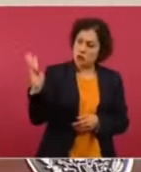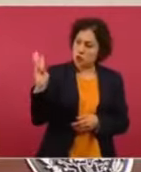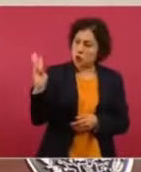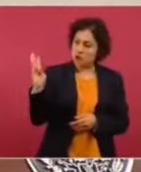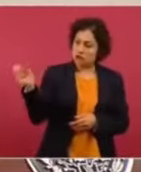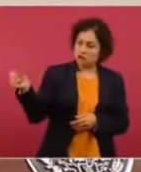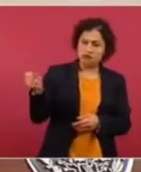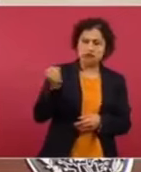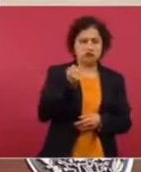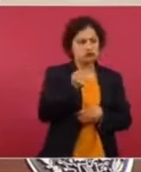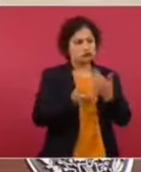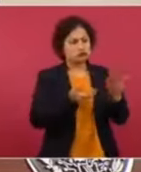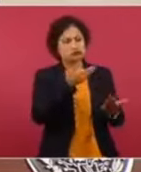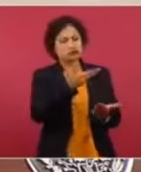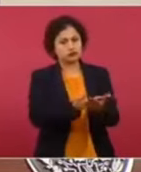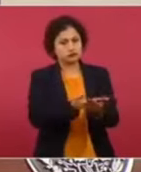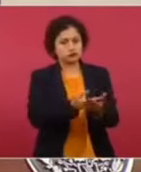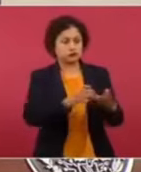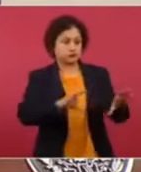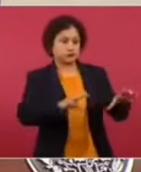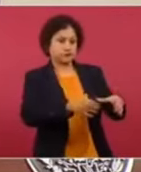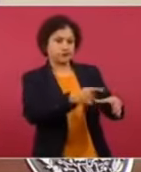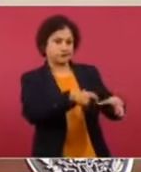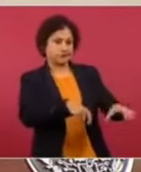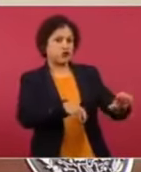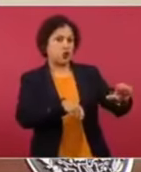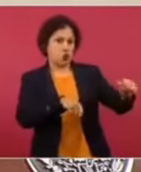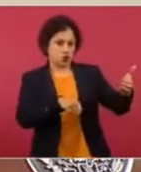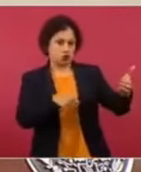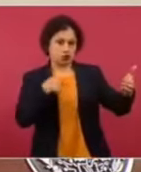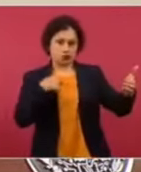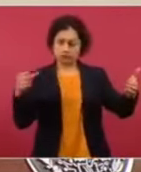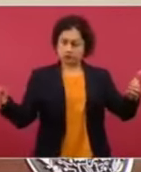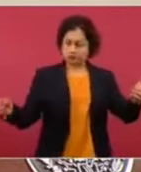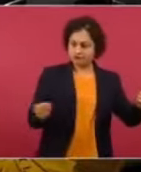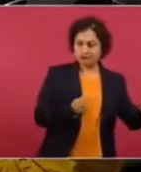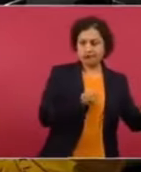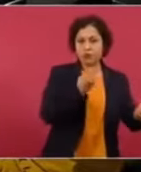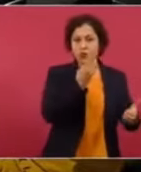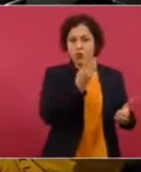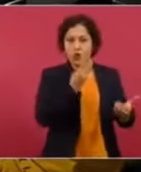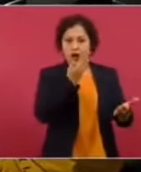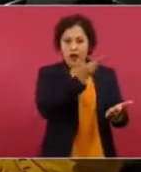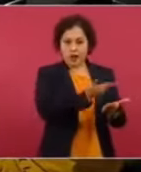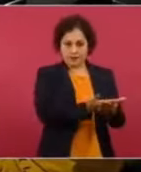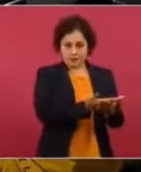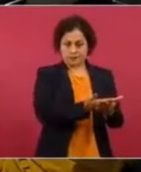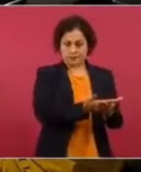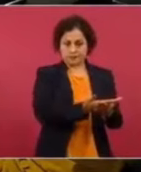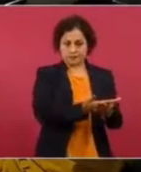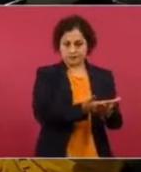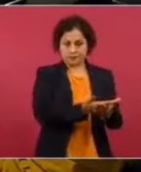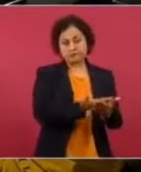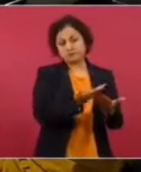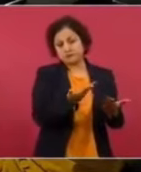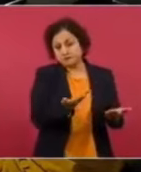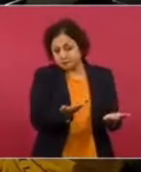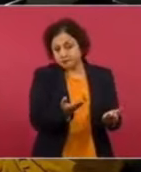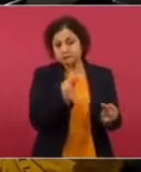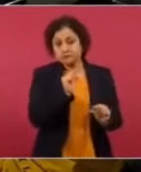y lograr con ellos